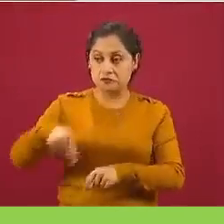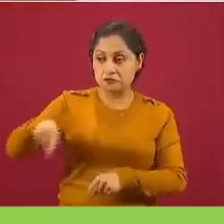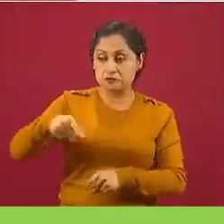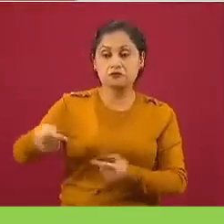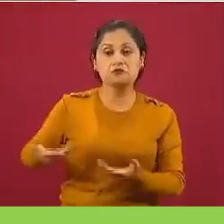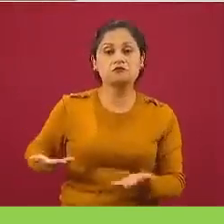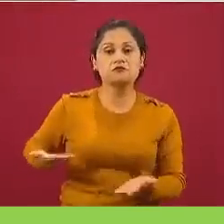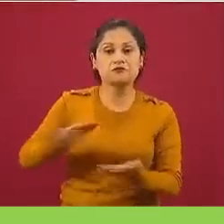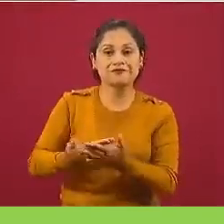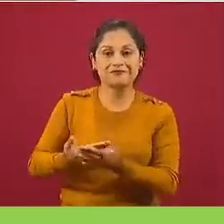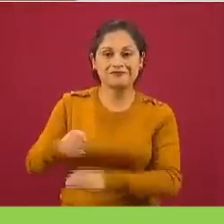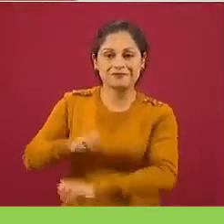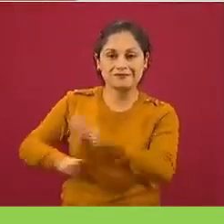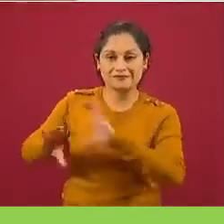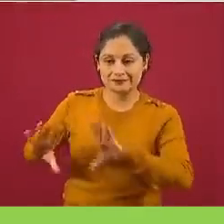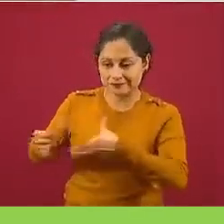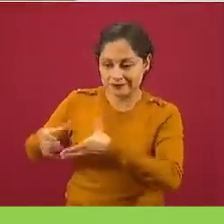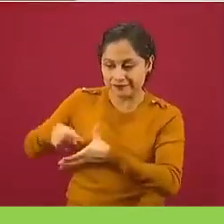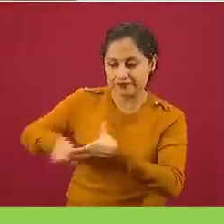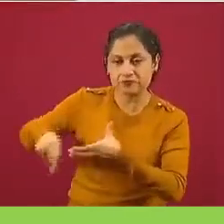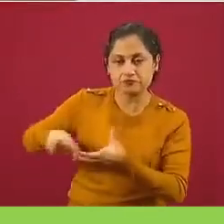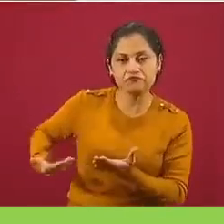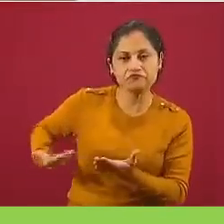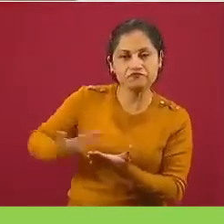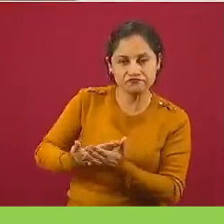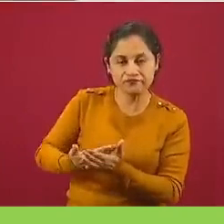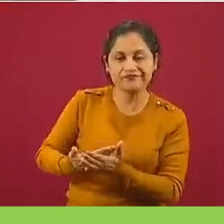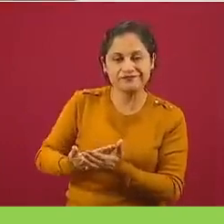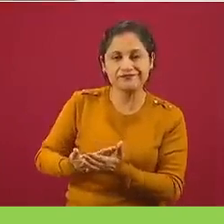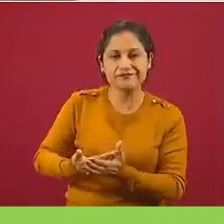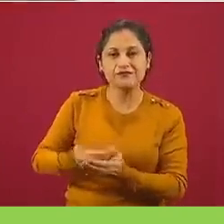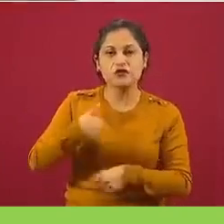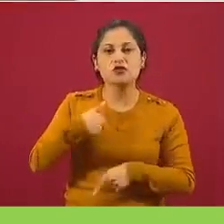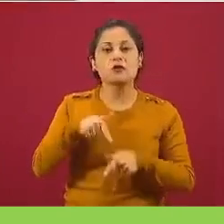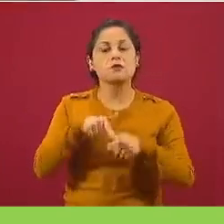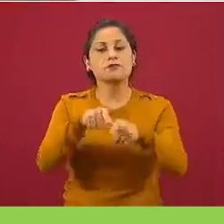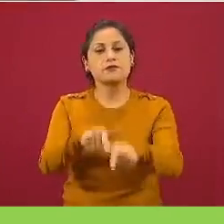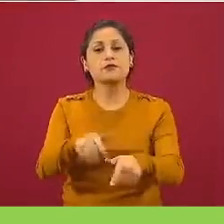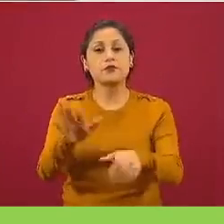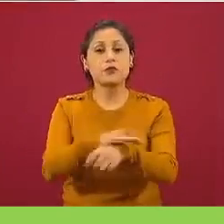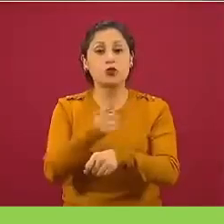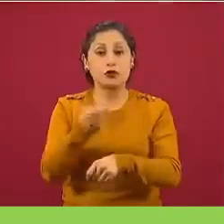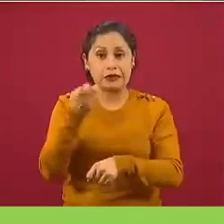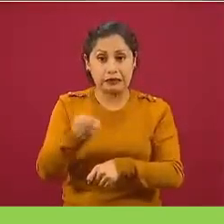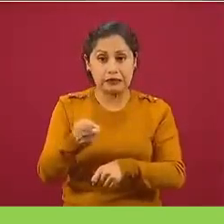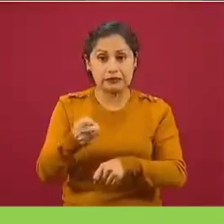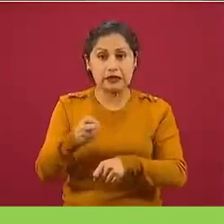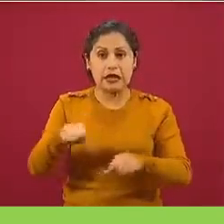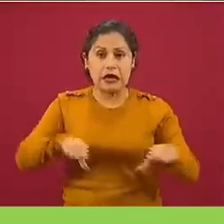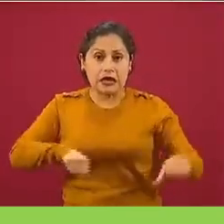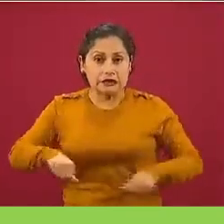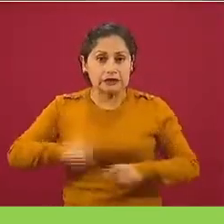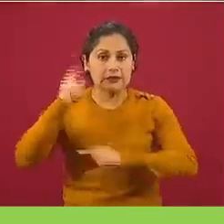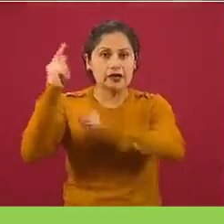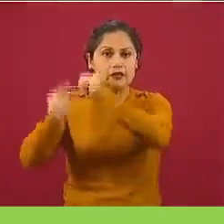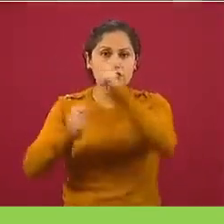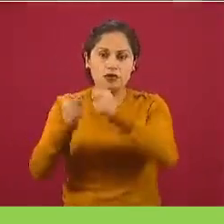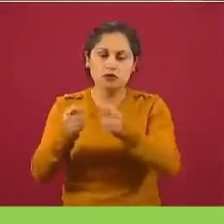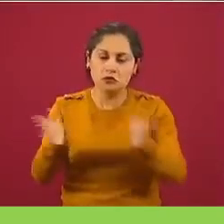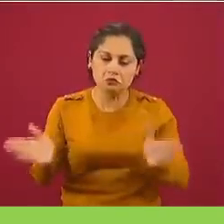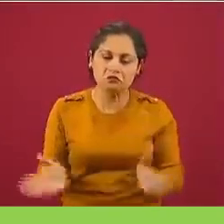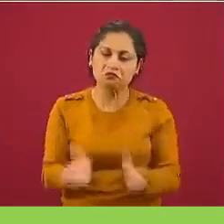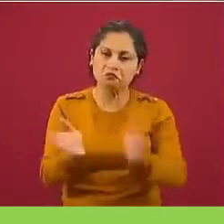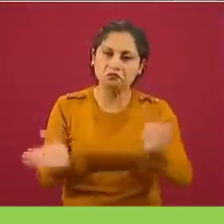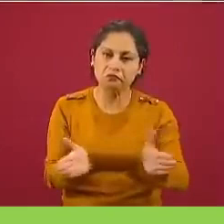cúpula empresarial para que esta actividad tan noble, tan bella, salga adelante. Son tiempos difíciles,